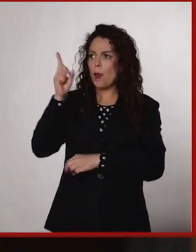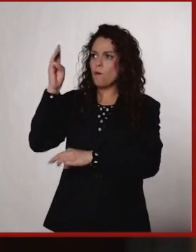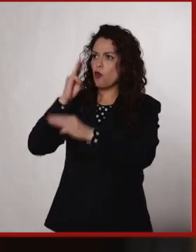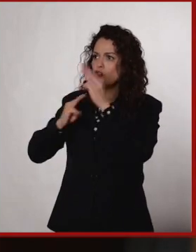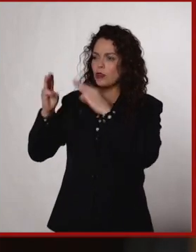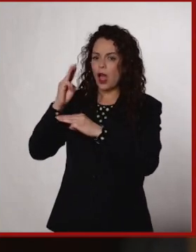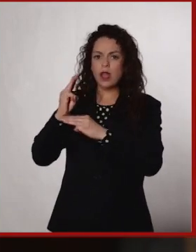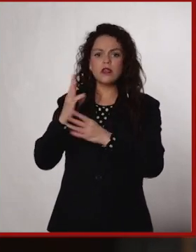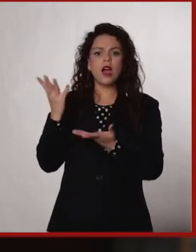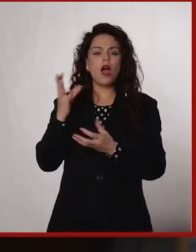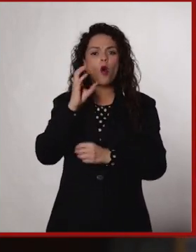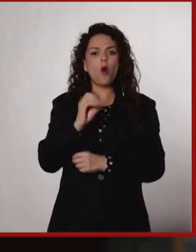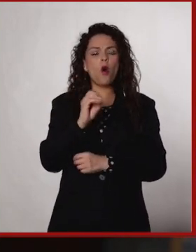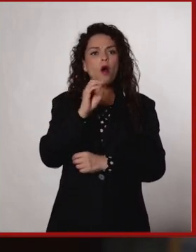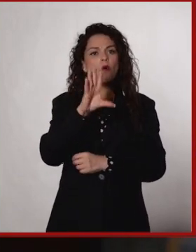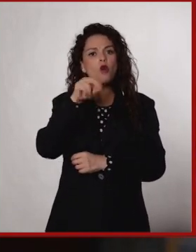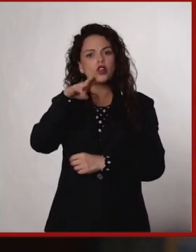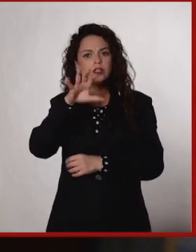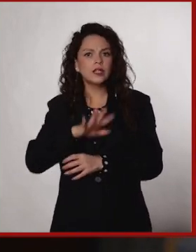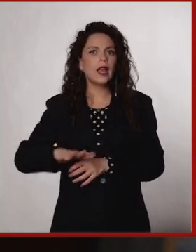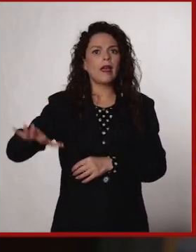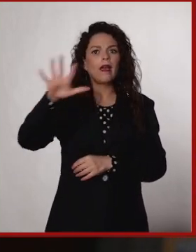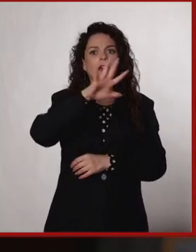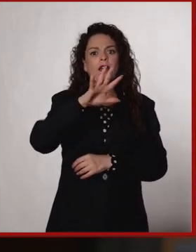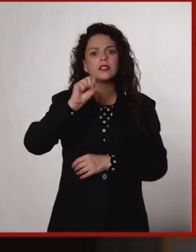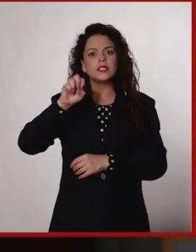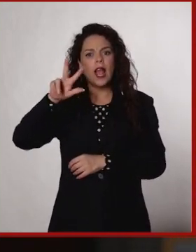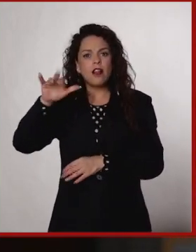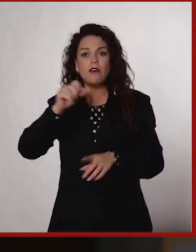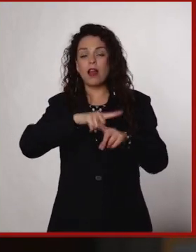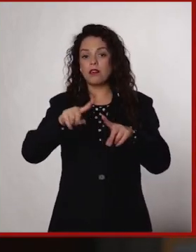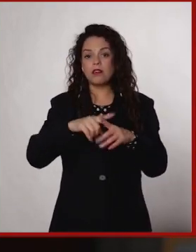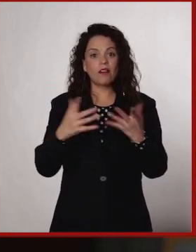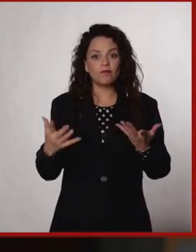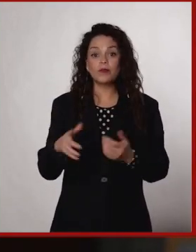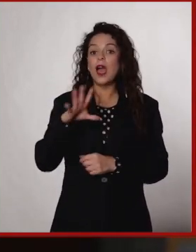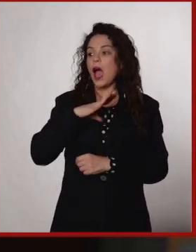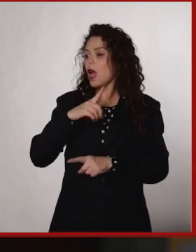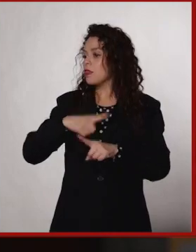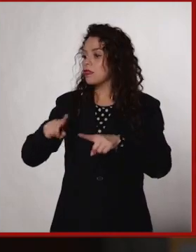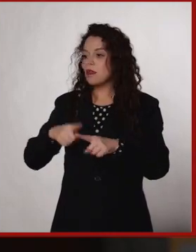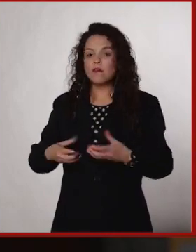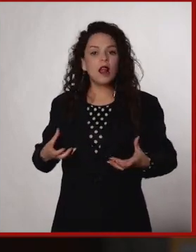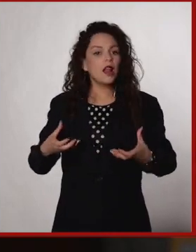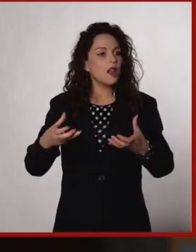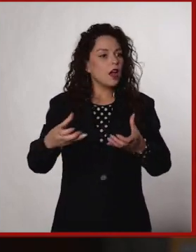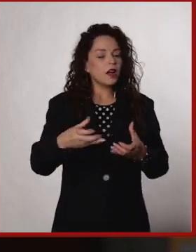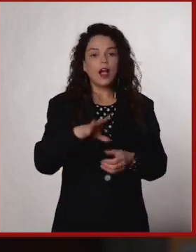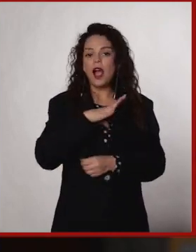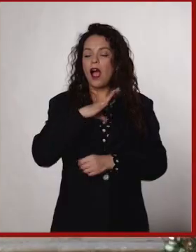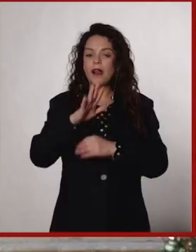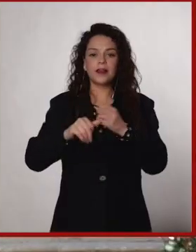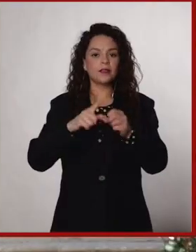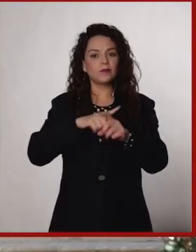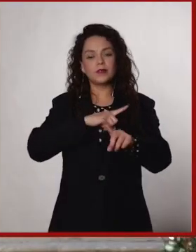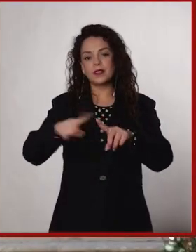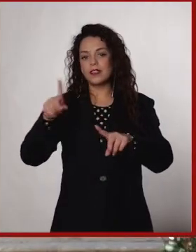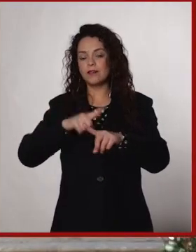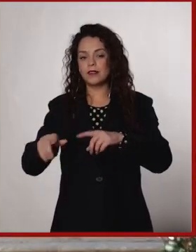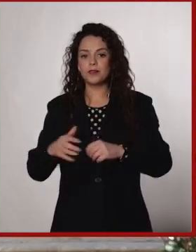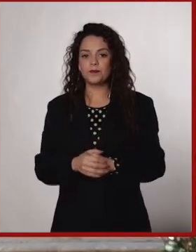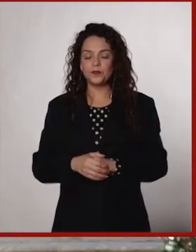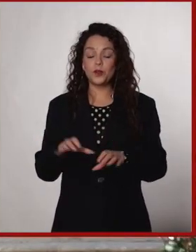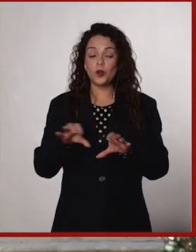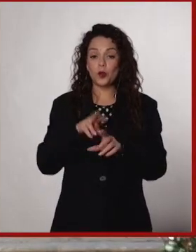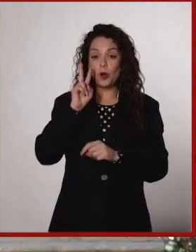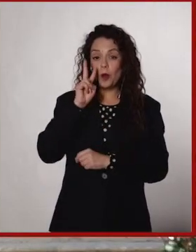junglas o cerros hay una gran riqueza de especies, sino también en nuestros patios, casas y todos los espacios públicos. ¿Qué te parece si